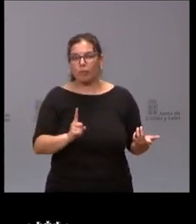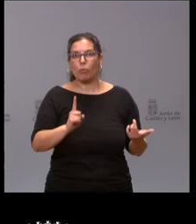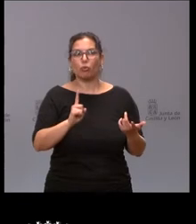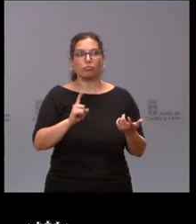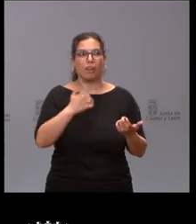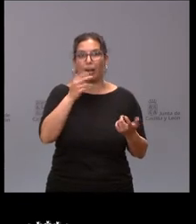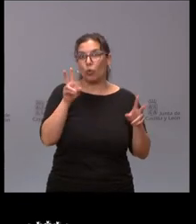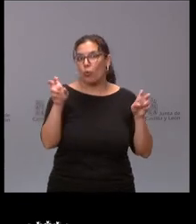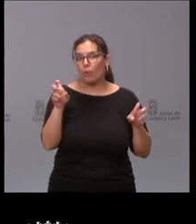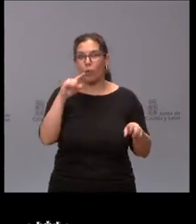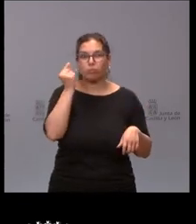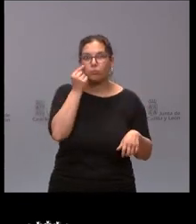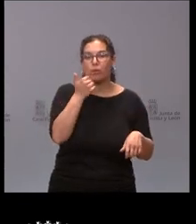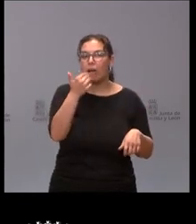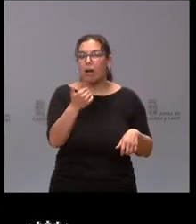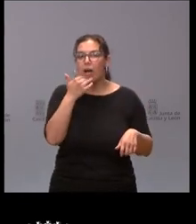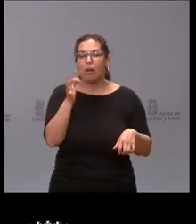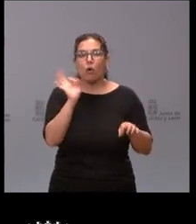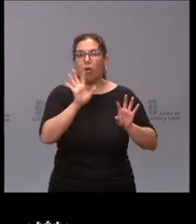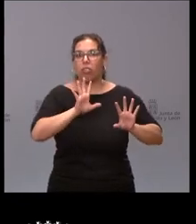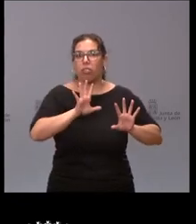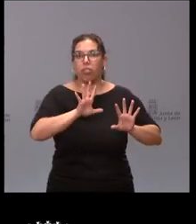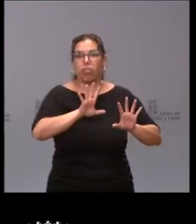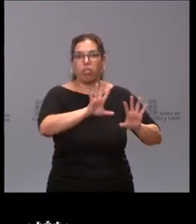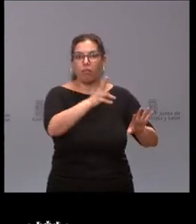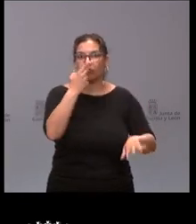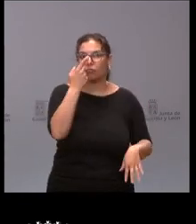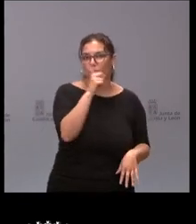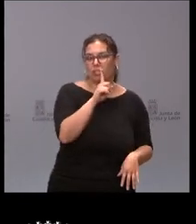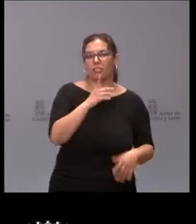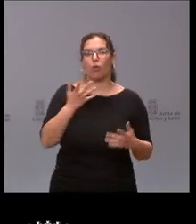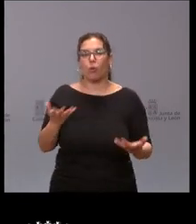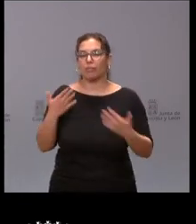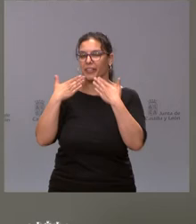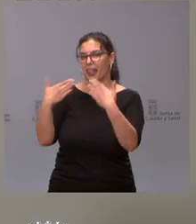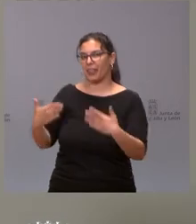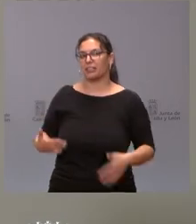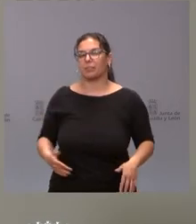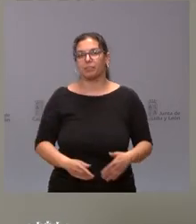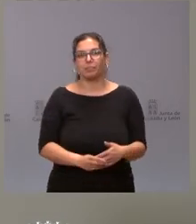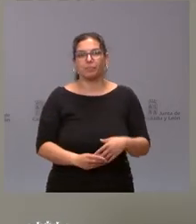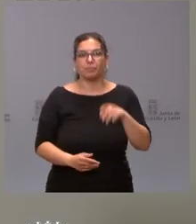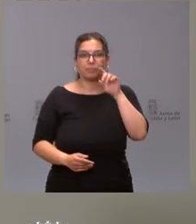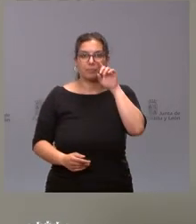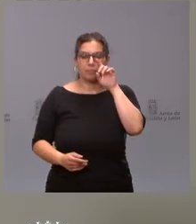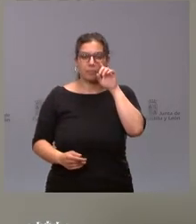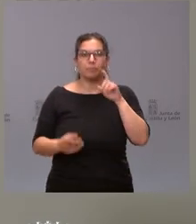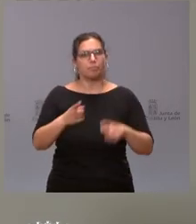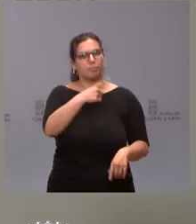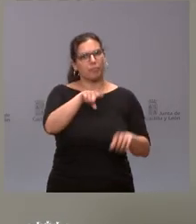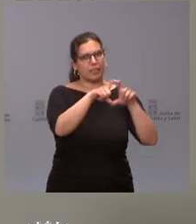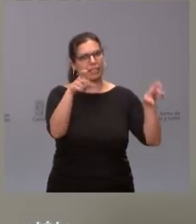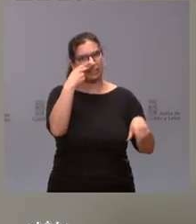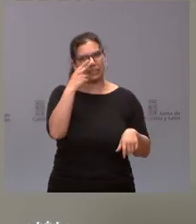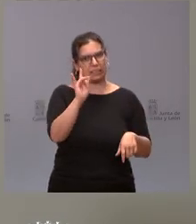al respecto o si estas marcas han perdido el interés muchas gracias pues siguen teniendo interés